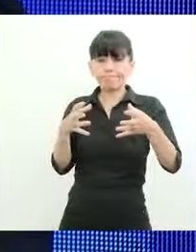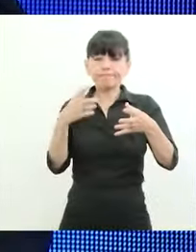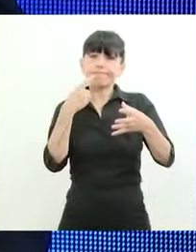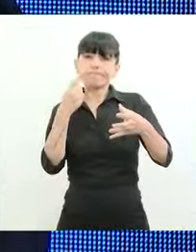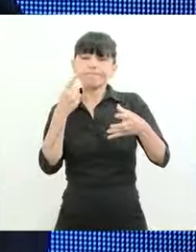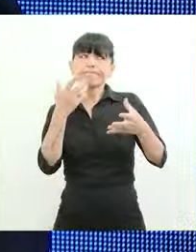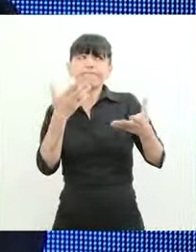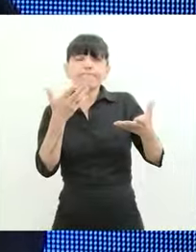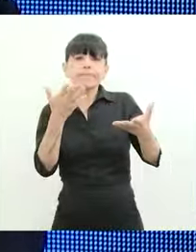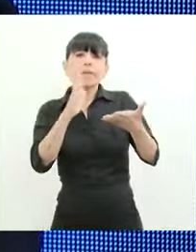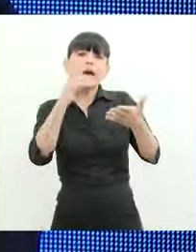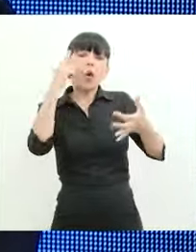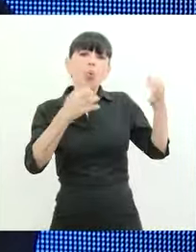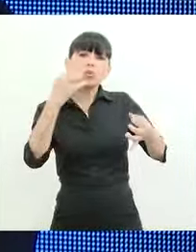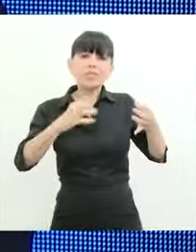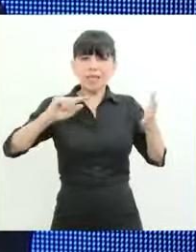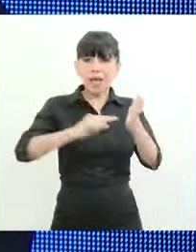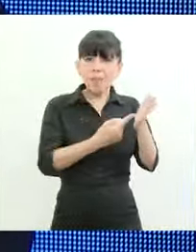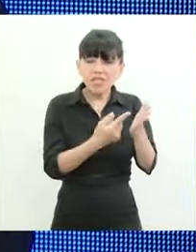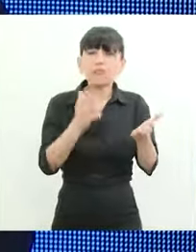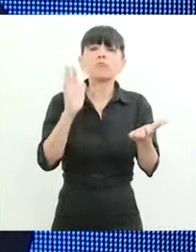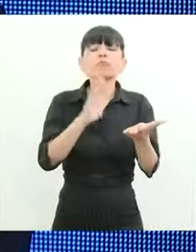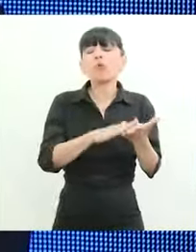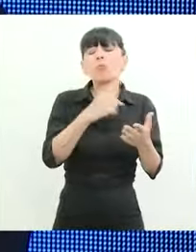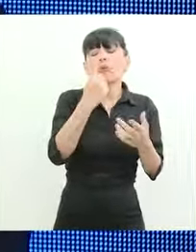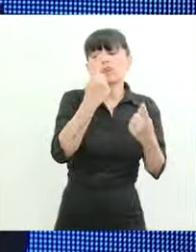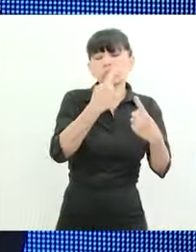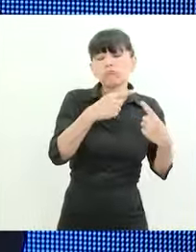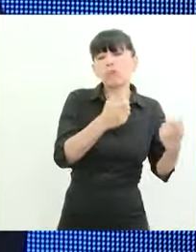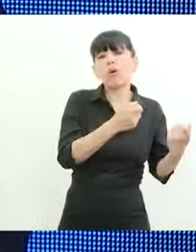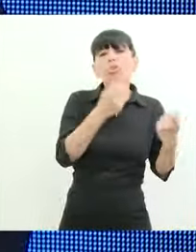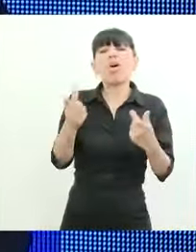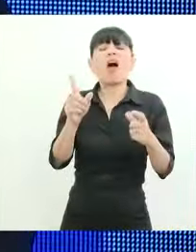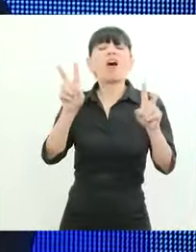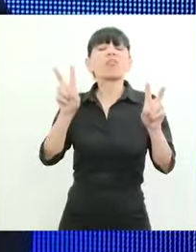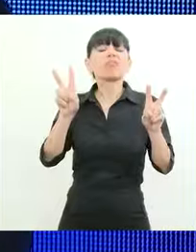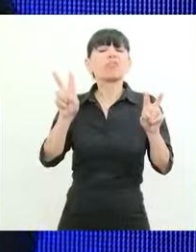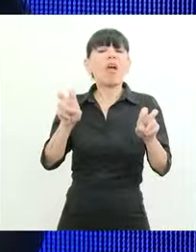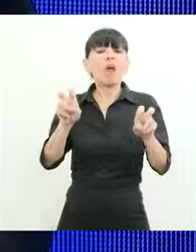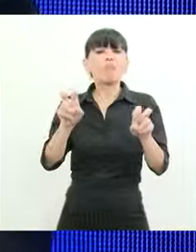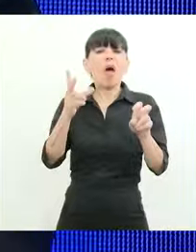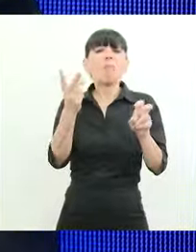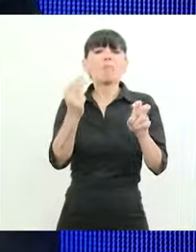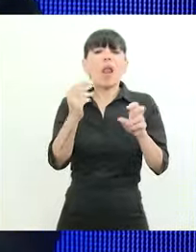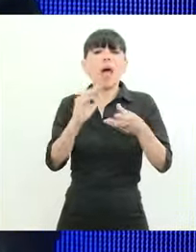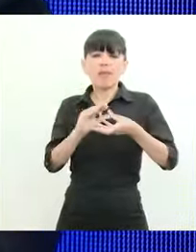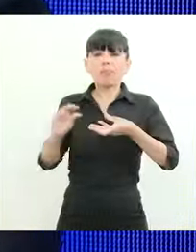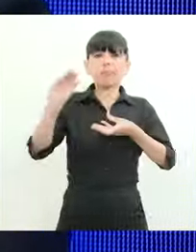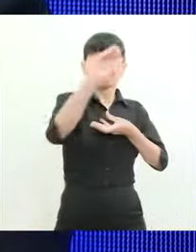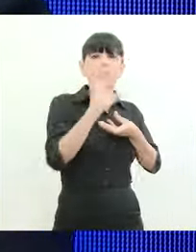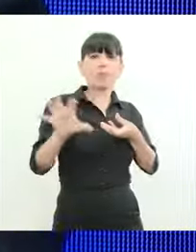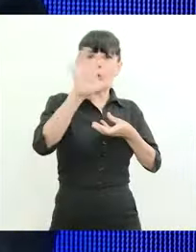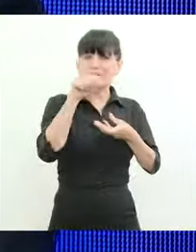cautelar que favoreció al gobierno porteño en una puja con la nación por los fondos coparticipables un porcentaje que se había dado por DNU